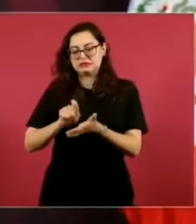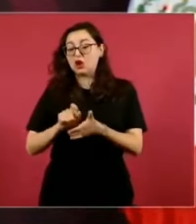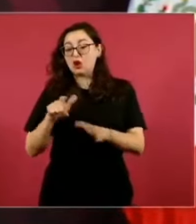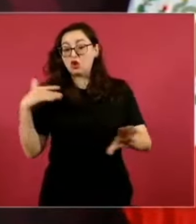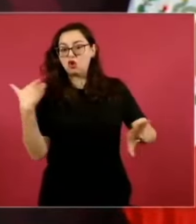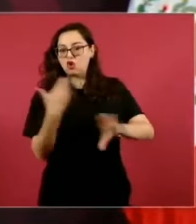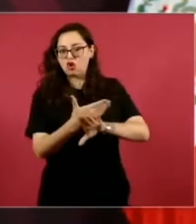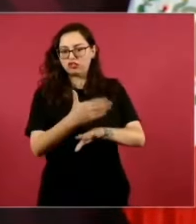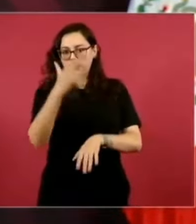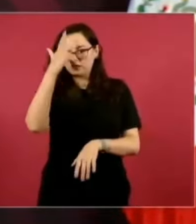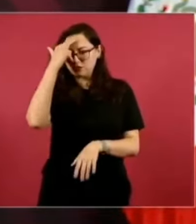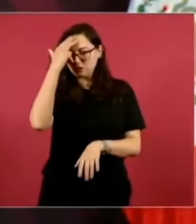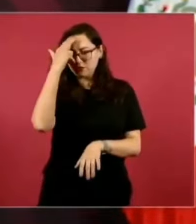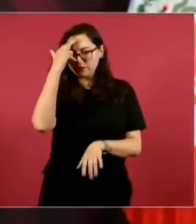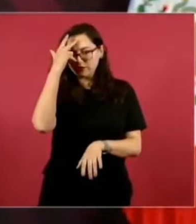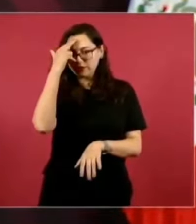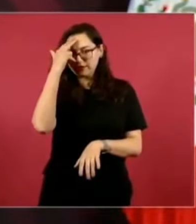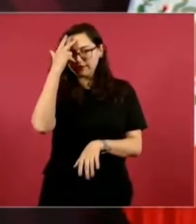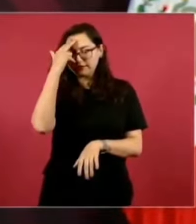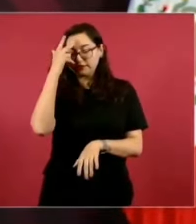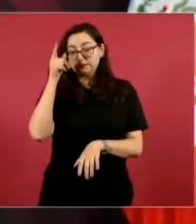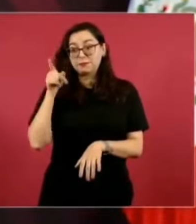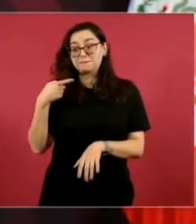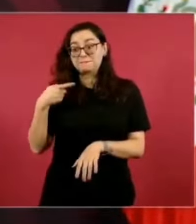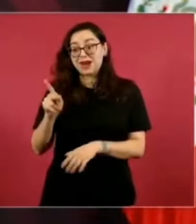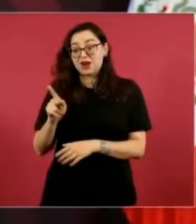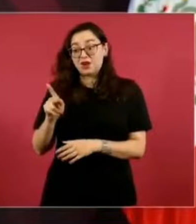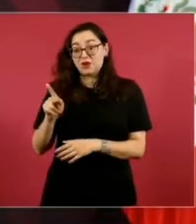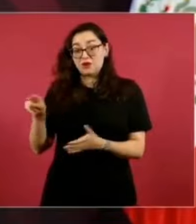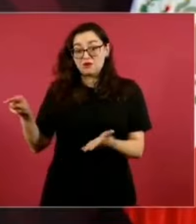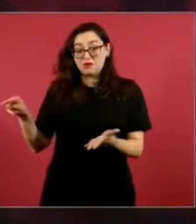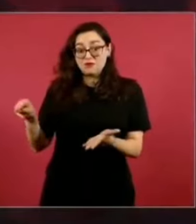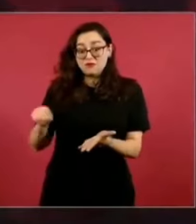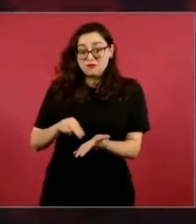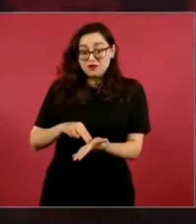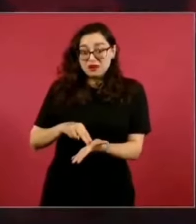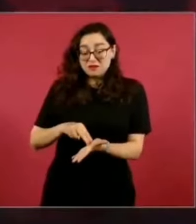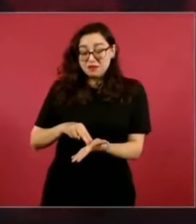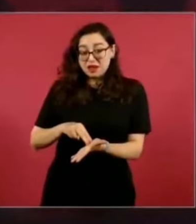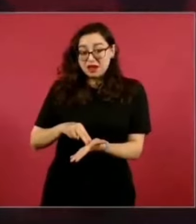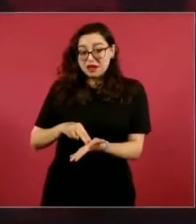y firmaba sus artículos,